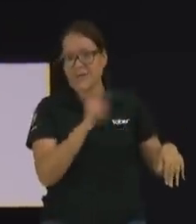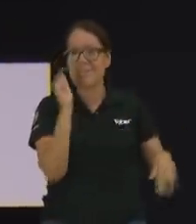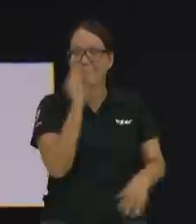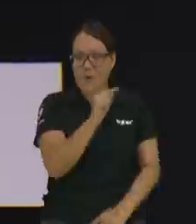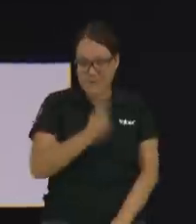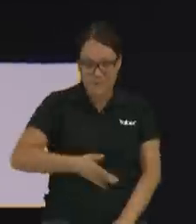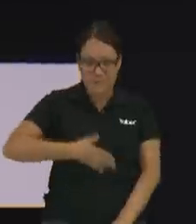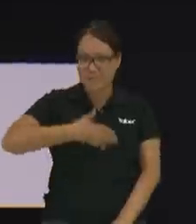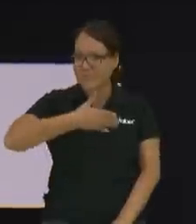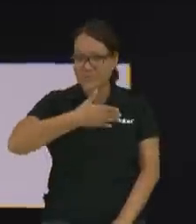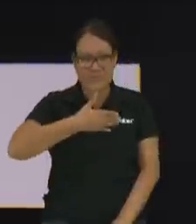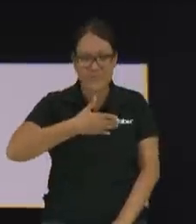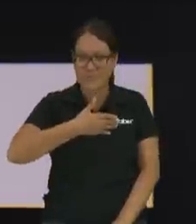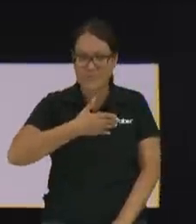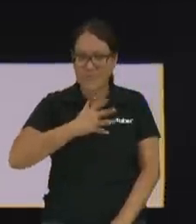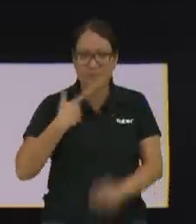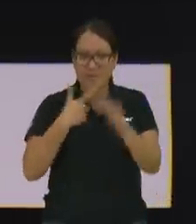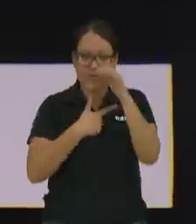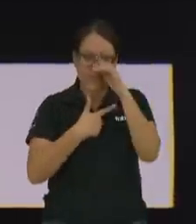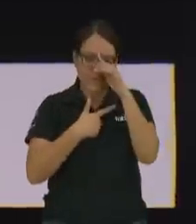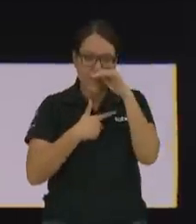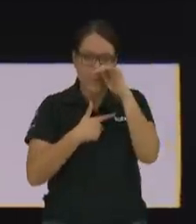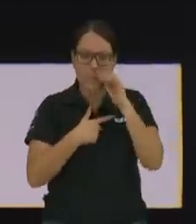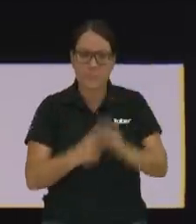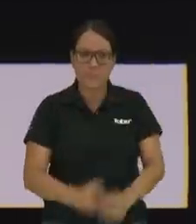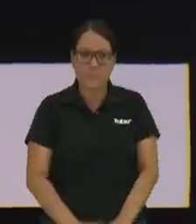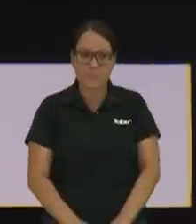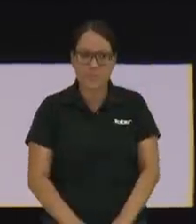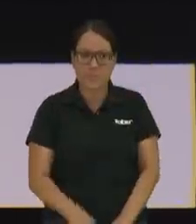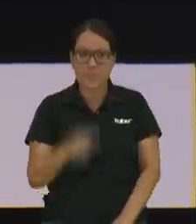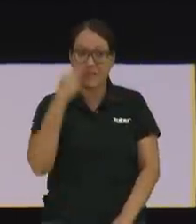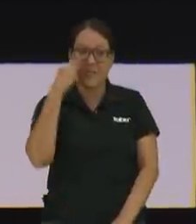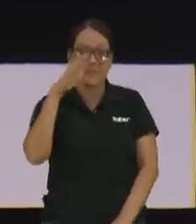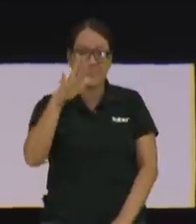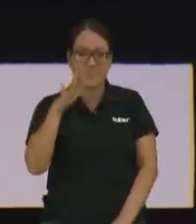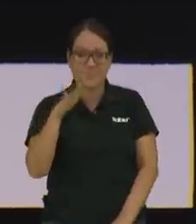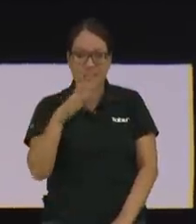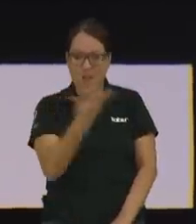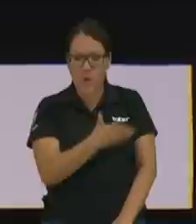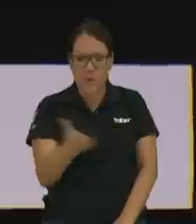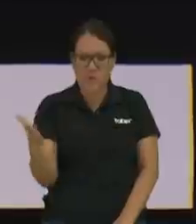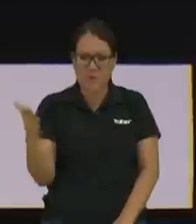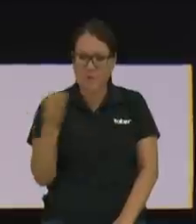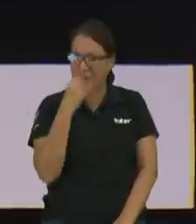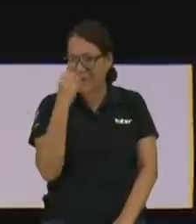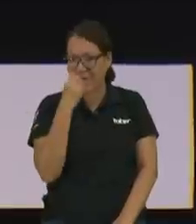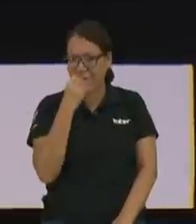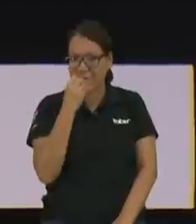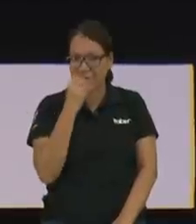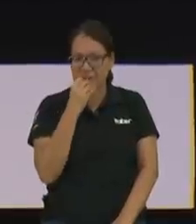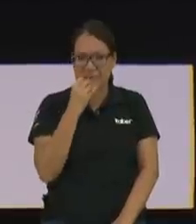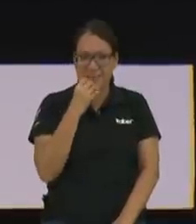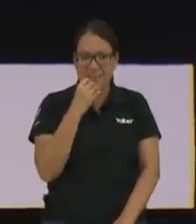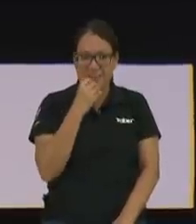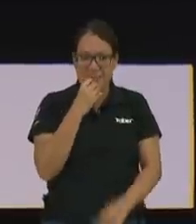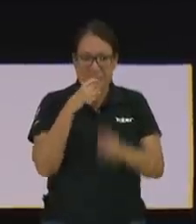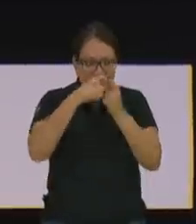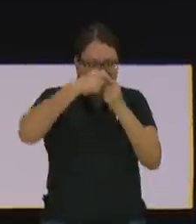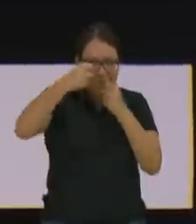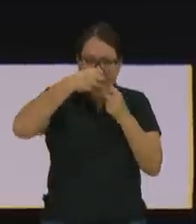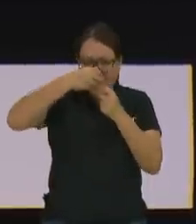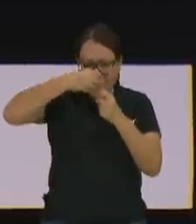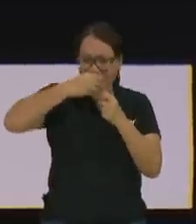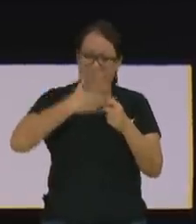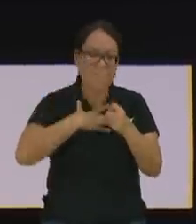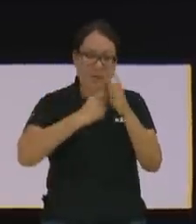Porque nos gusta comer mucha chuchería. Yo soy amante de la chuchería. A mí, el profe William ahí nos regaña por las cosas